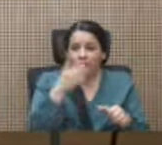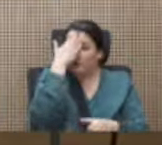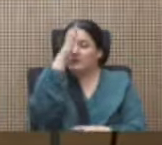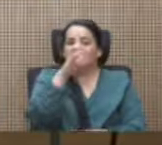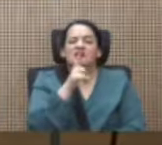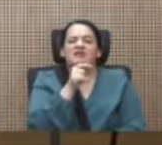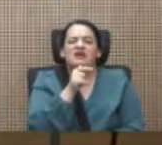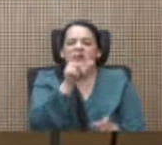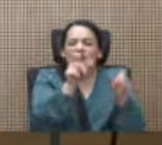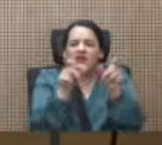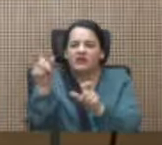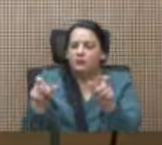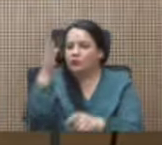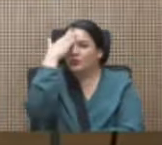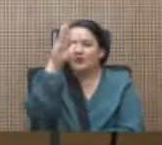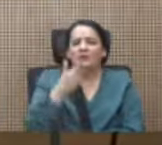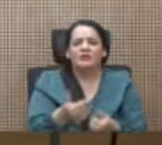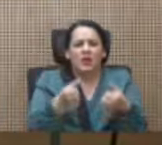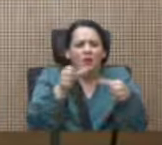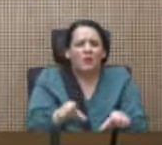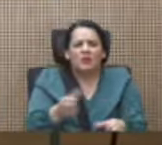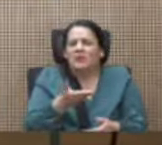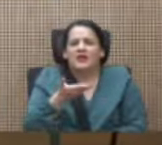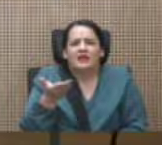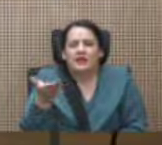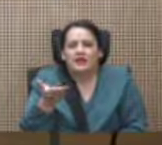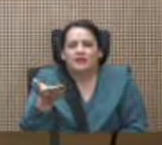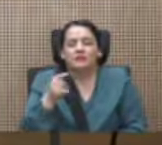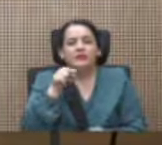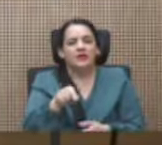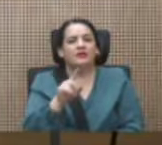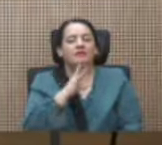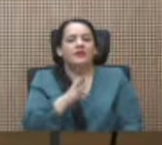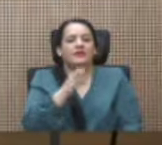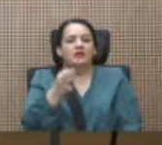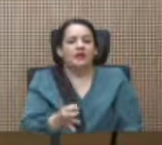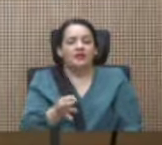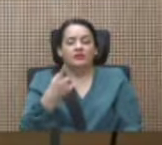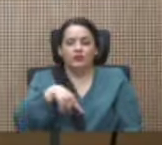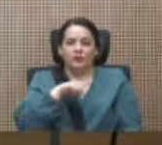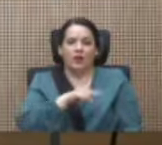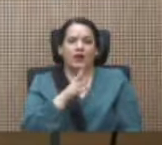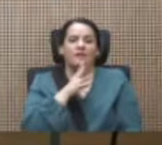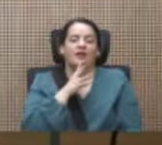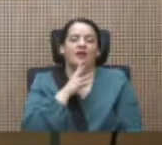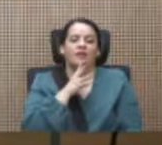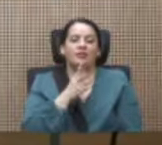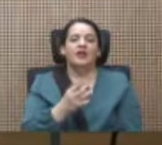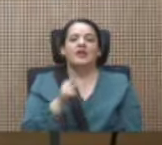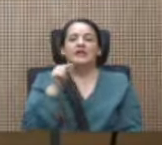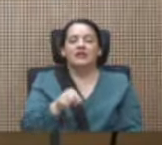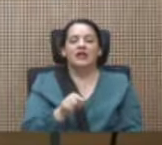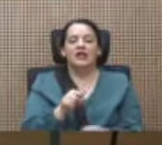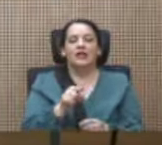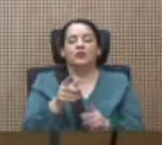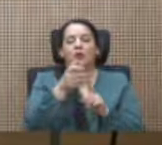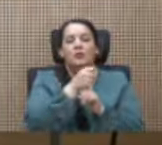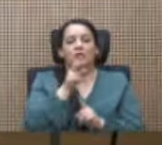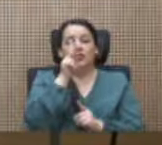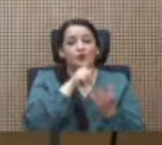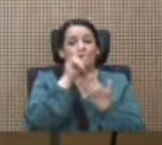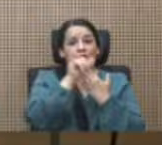sabemos de acuerdo en qué. Esa es la realidad. Porque aquí estamos hablando de amarrar dos proyectos